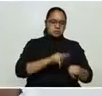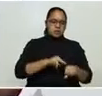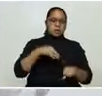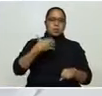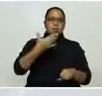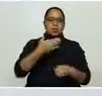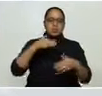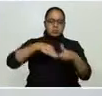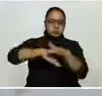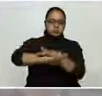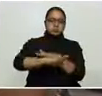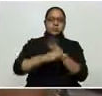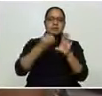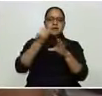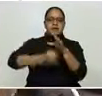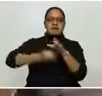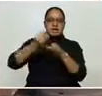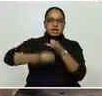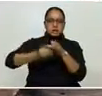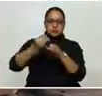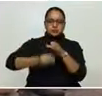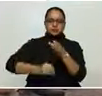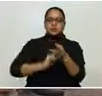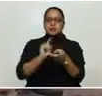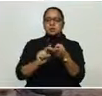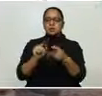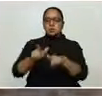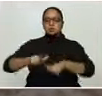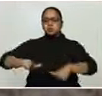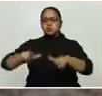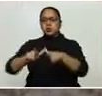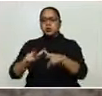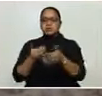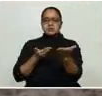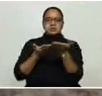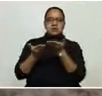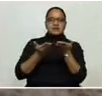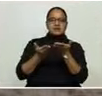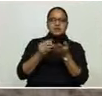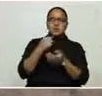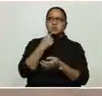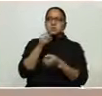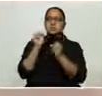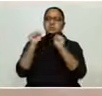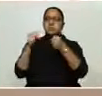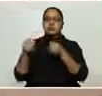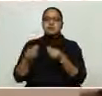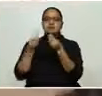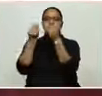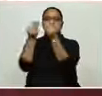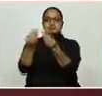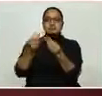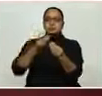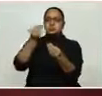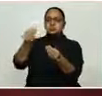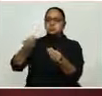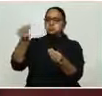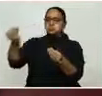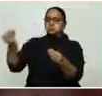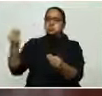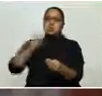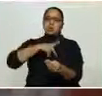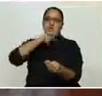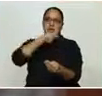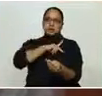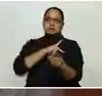al banco, al centro donde va a recibir algún servicio, que ahí también se empiecen a entregar. Pero por otro lado tenemos que